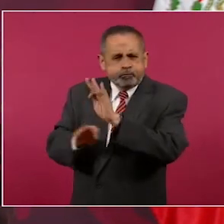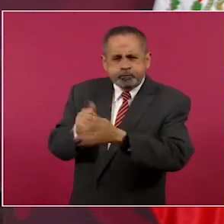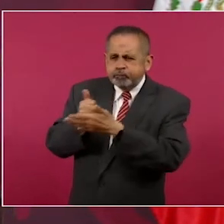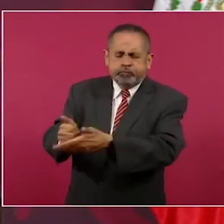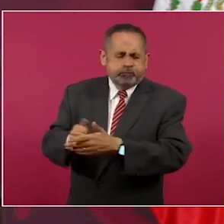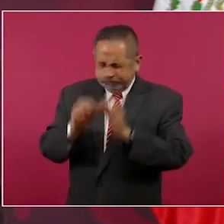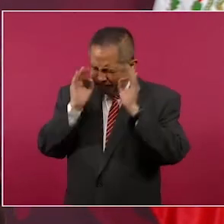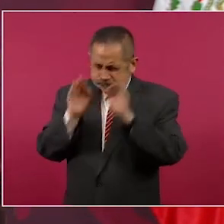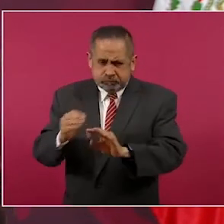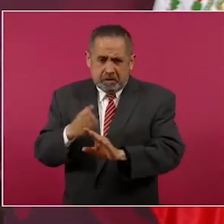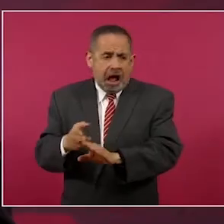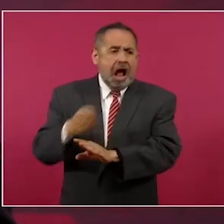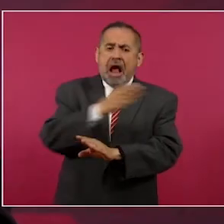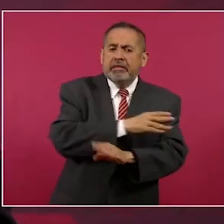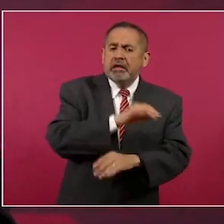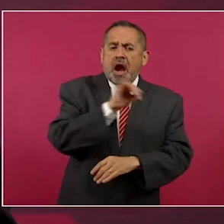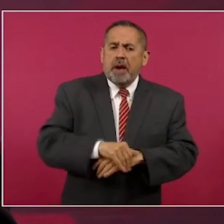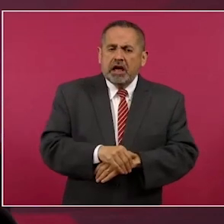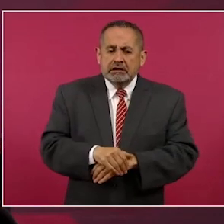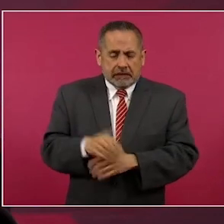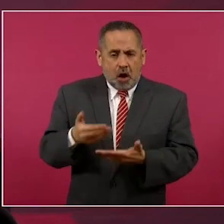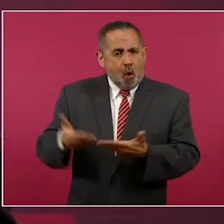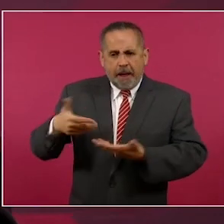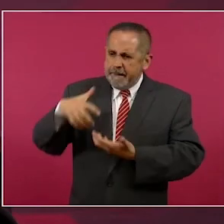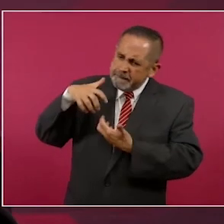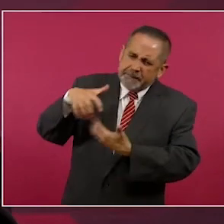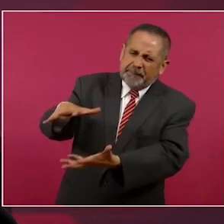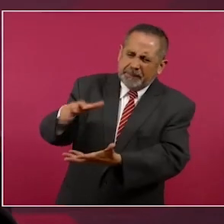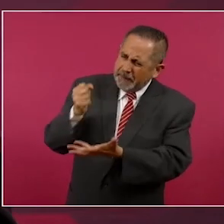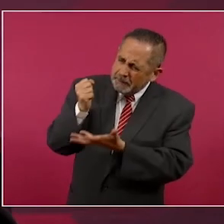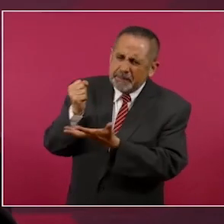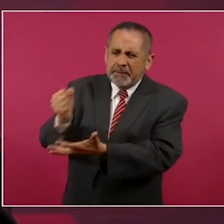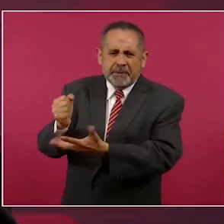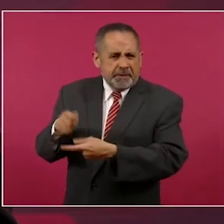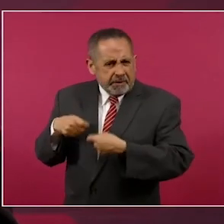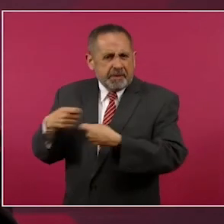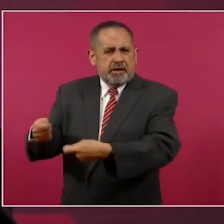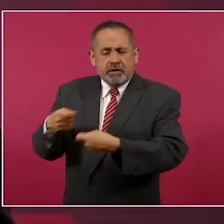Nunca se había destinado tanto presupuesto para